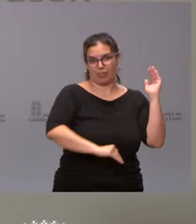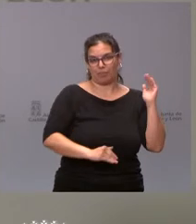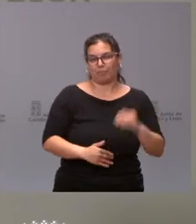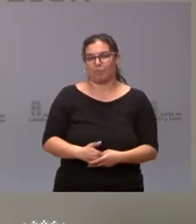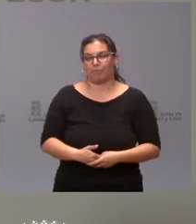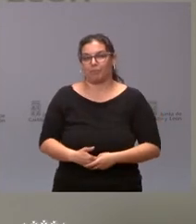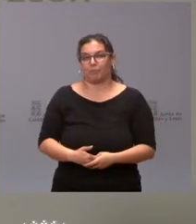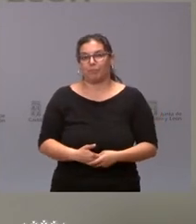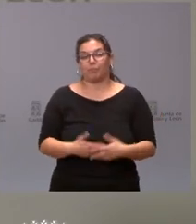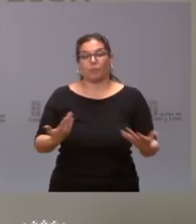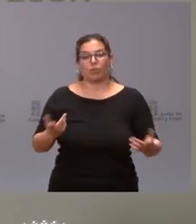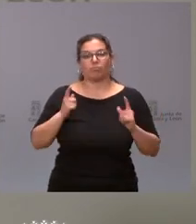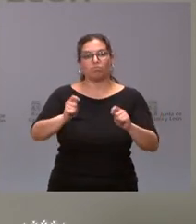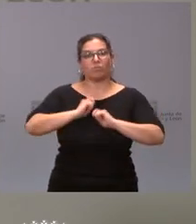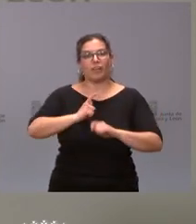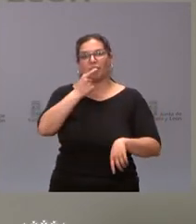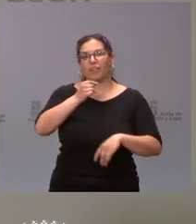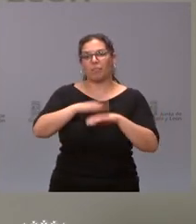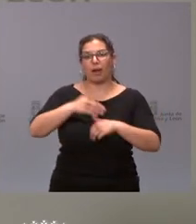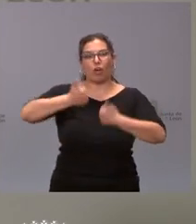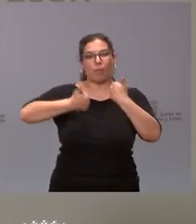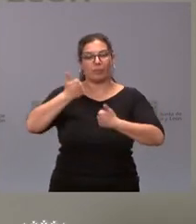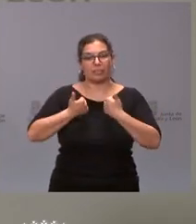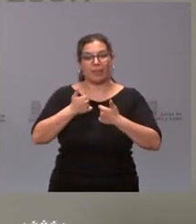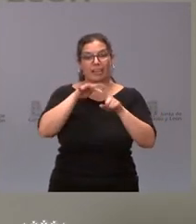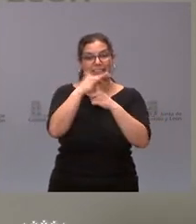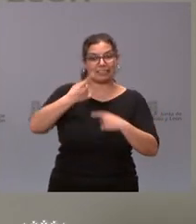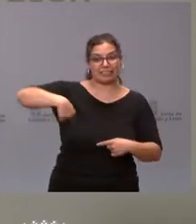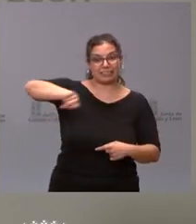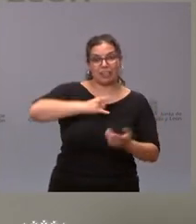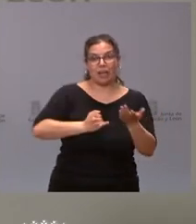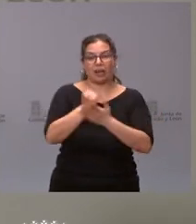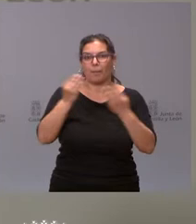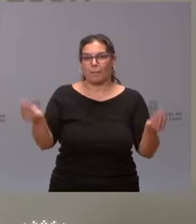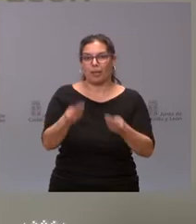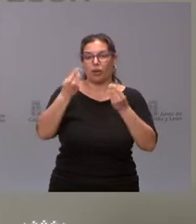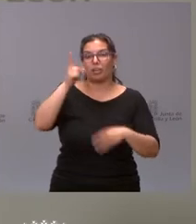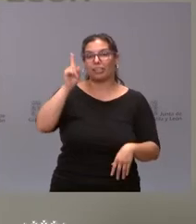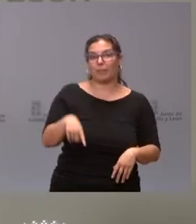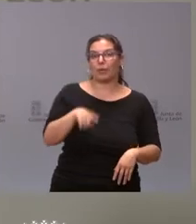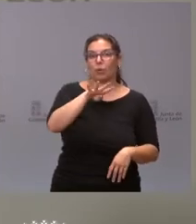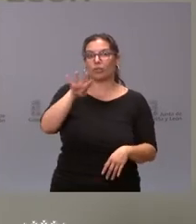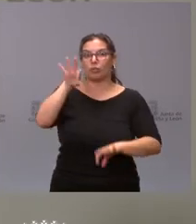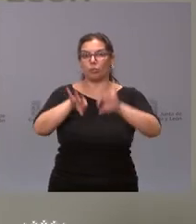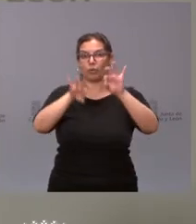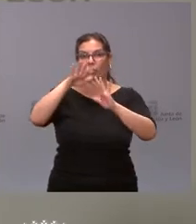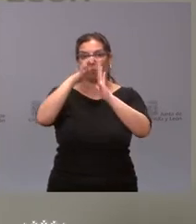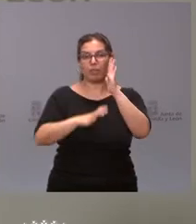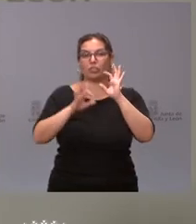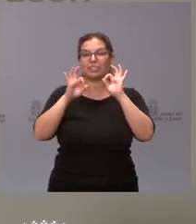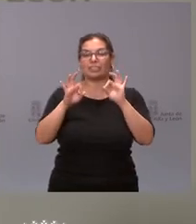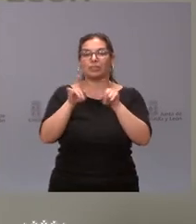Asimismo, lo que nos va a permitir es mejorar la competitividad de las poblaciones agrarias y disminuir en un 44% las distancias